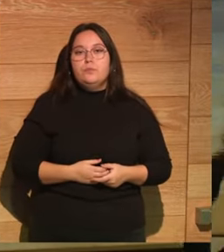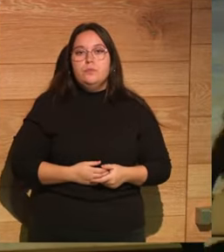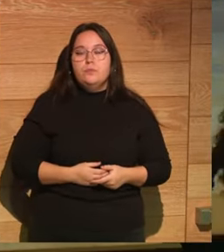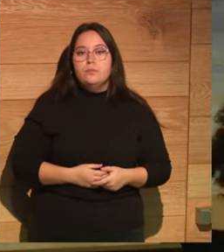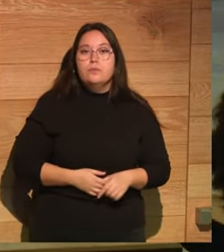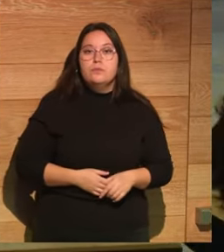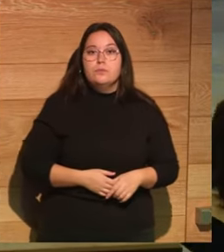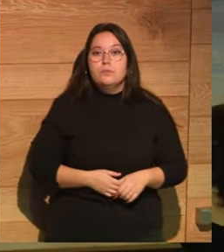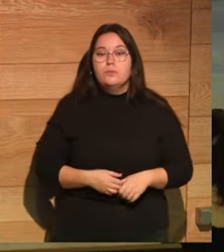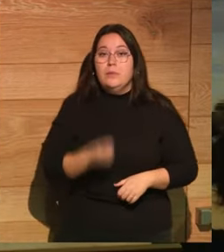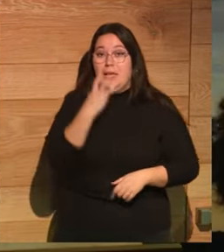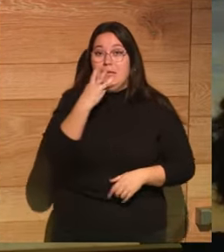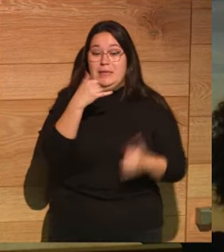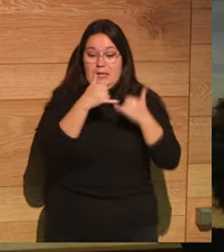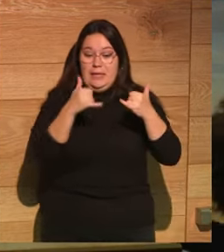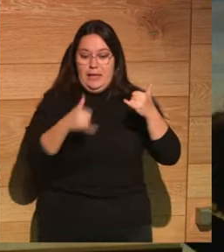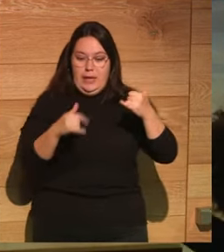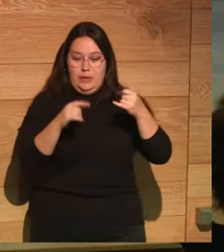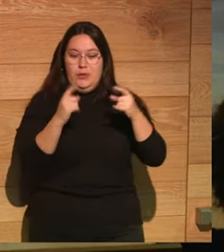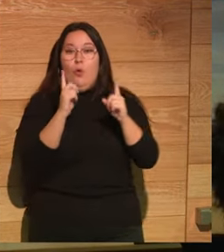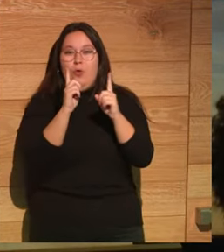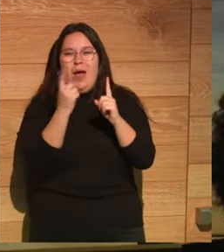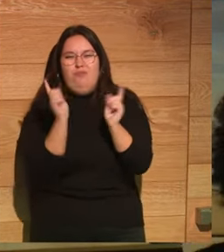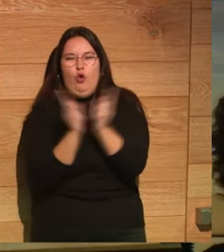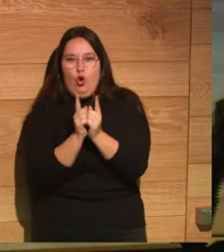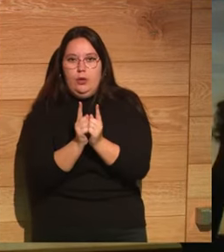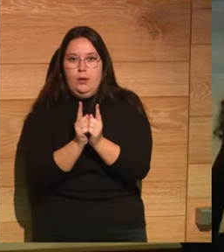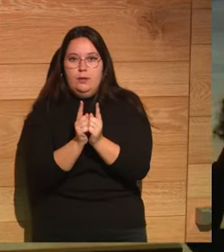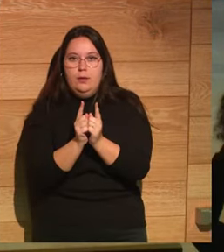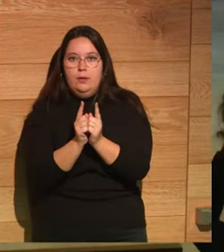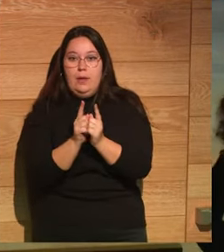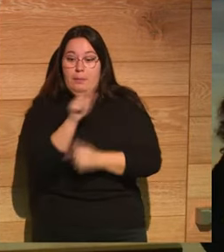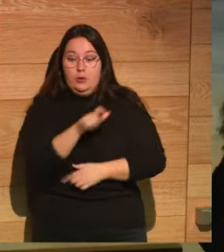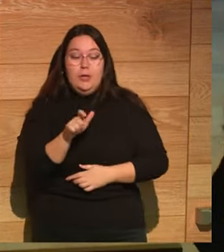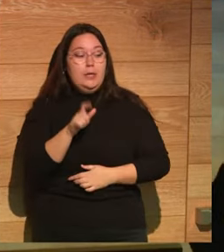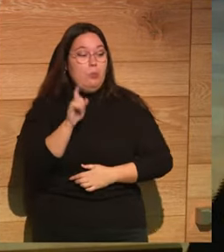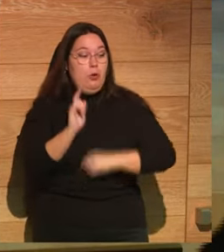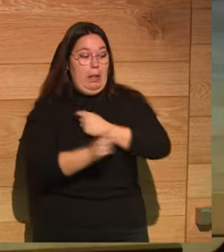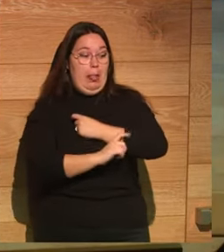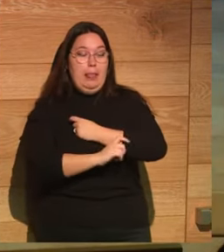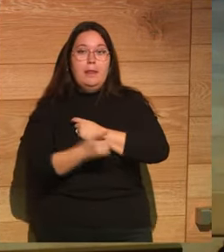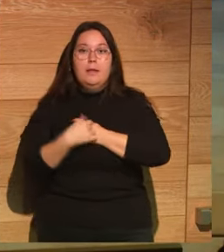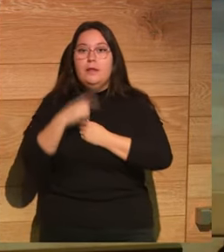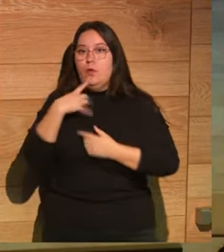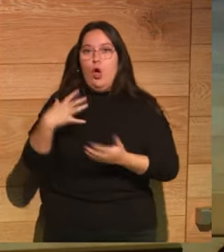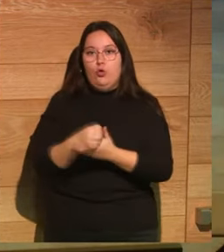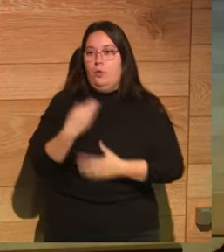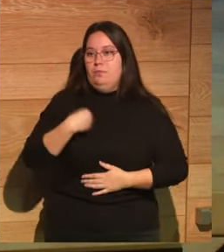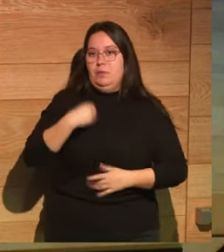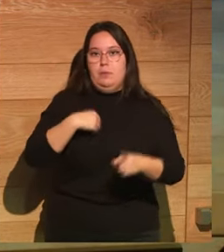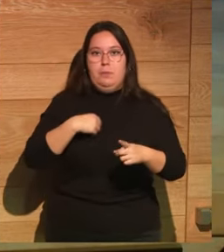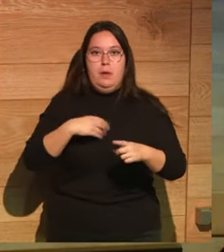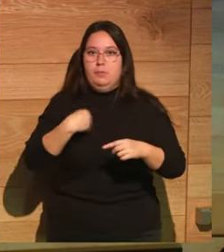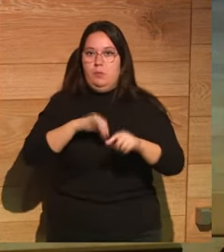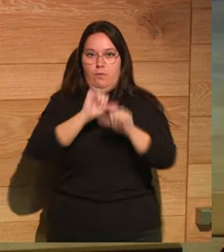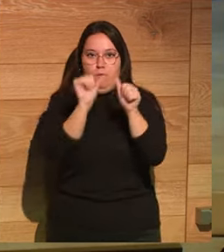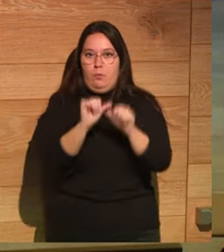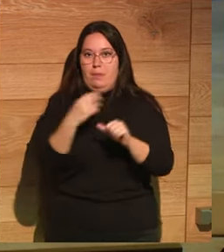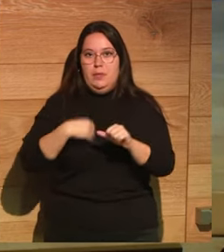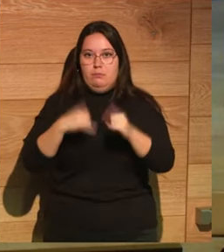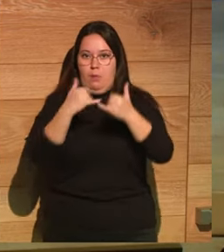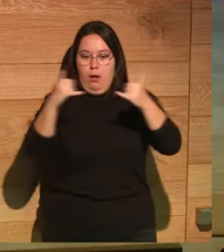tres líneas de un tamaño y una un poco más corta y los que están infiltrados en el grupo dicen que todas las líneas son de un tamaño y lo dicen de una manera